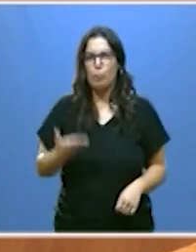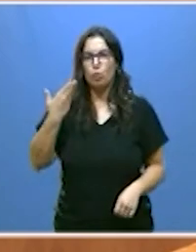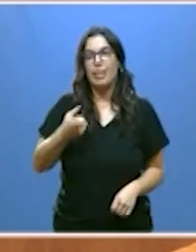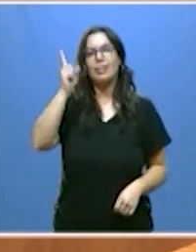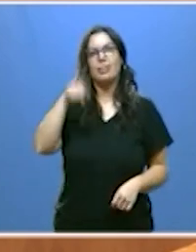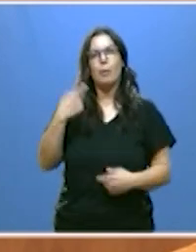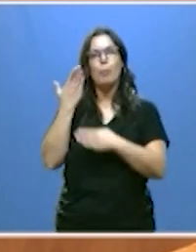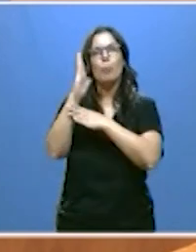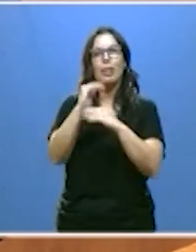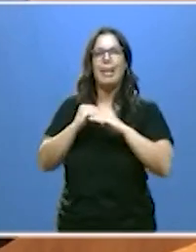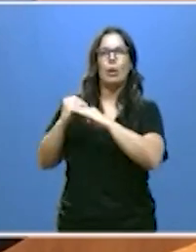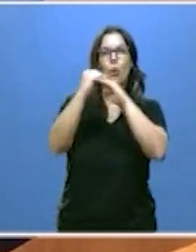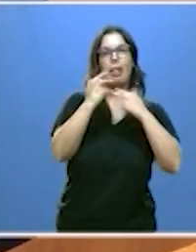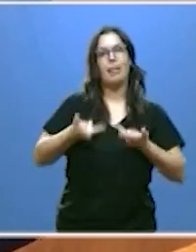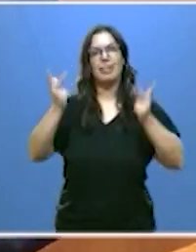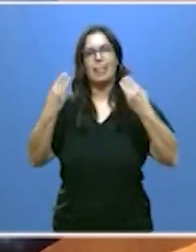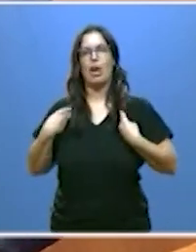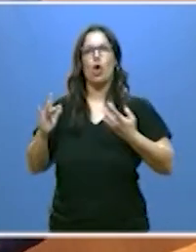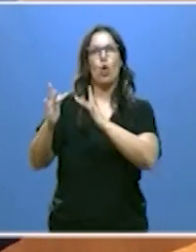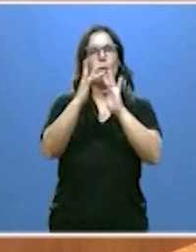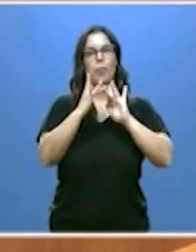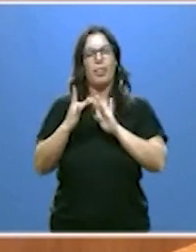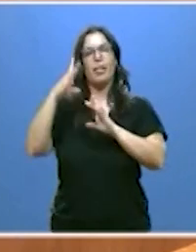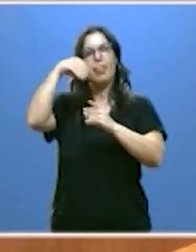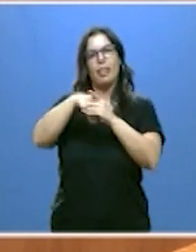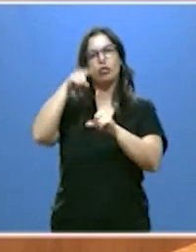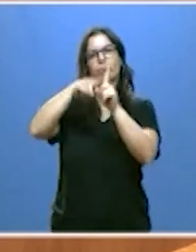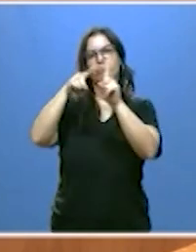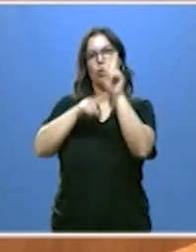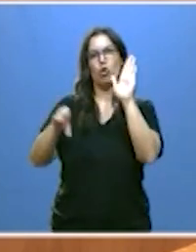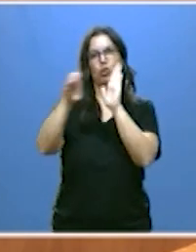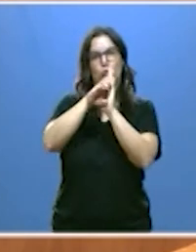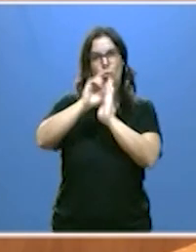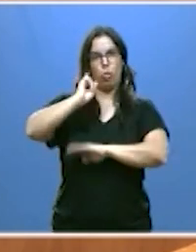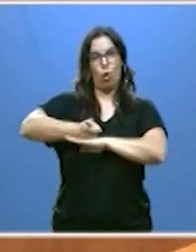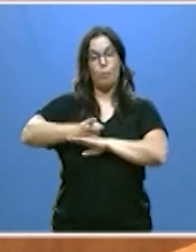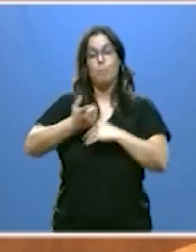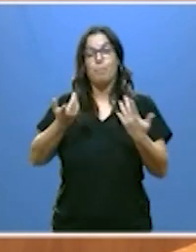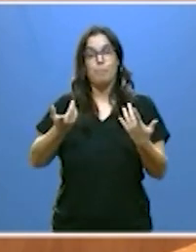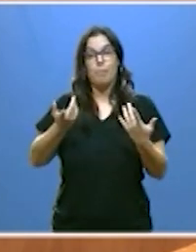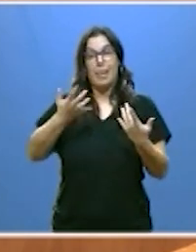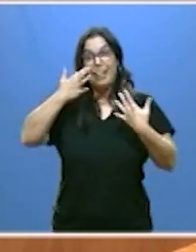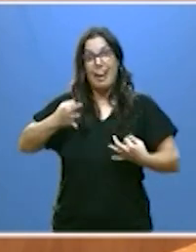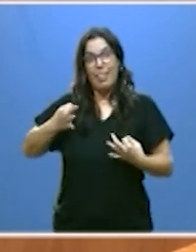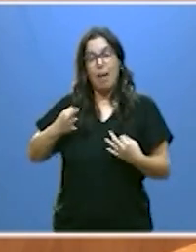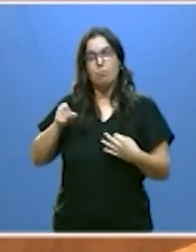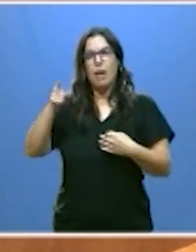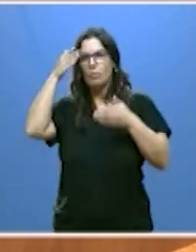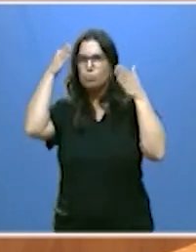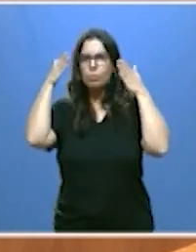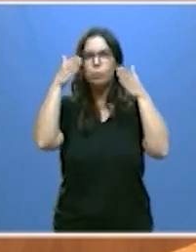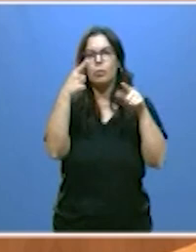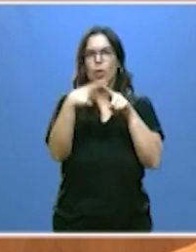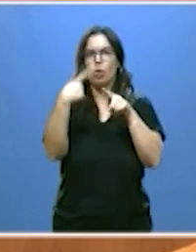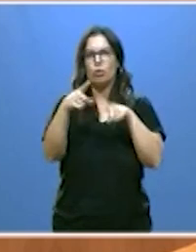igualdad, libertad y convivencia dentro del marco de la Constitución, centrado en lo que de verdad importa a las